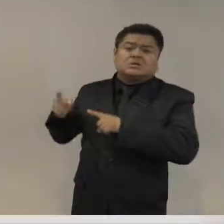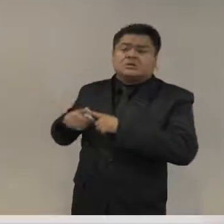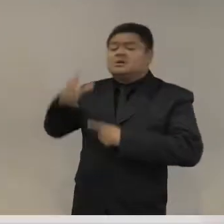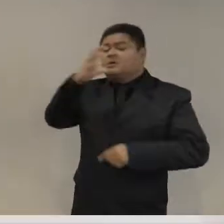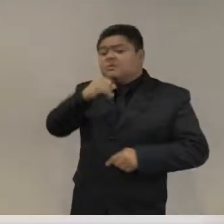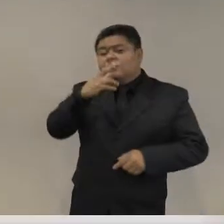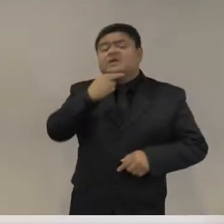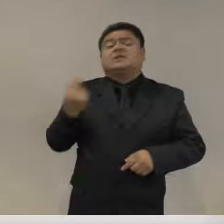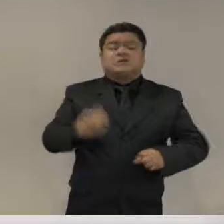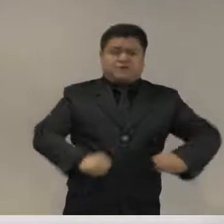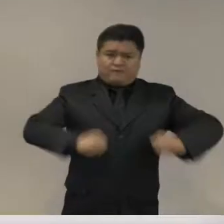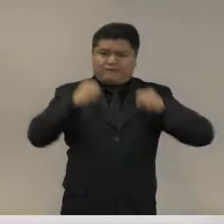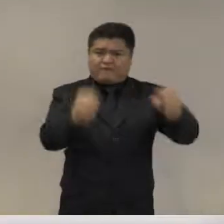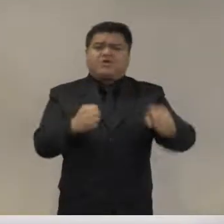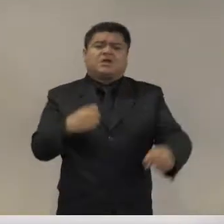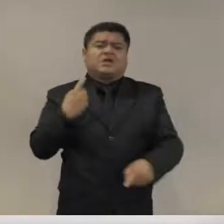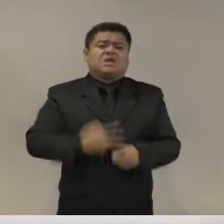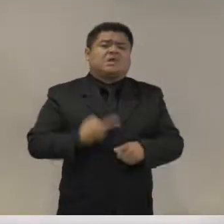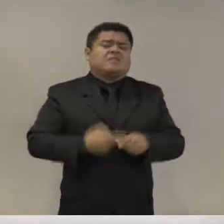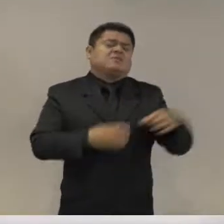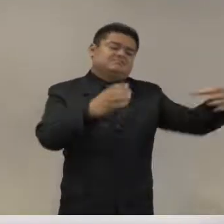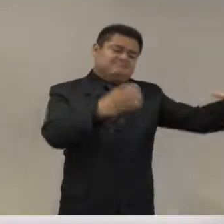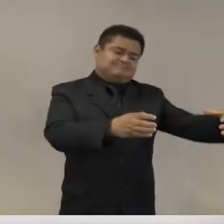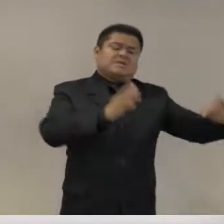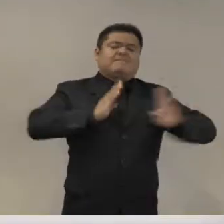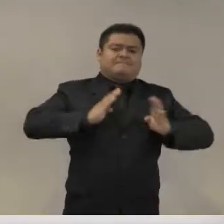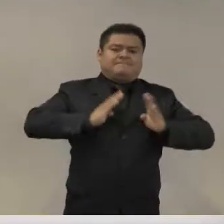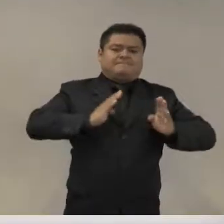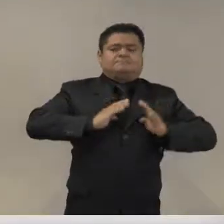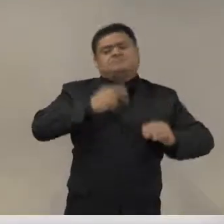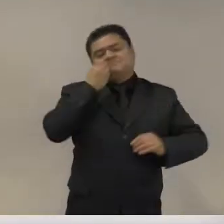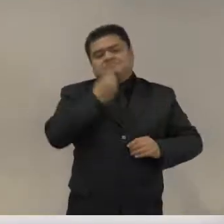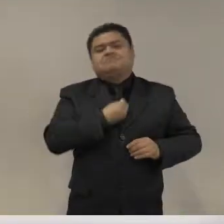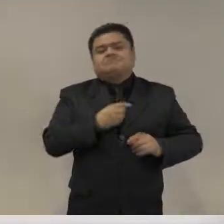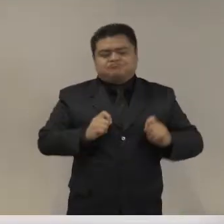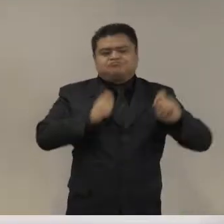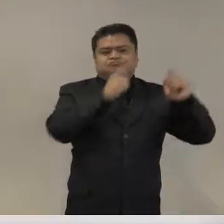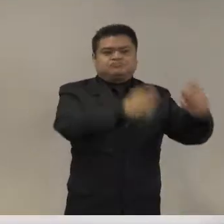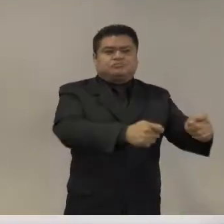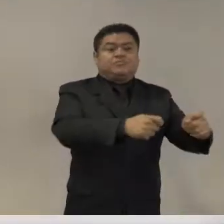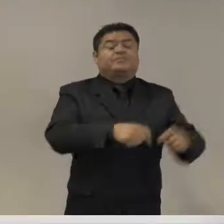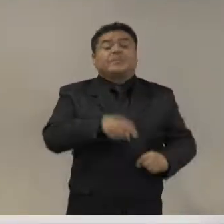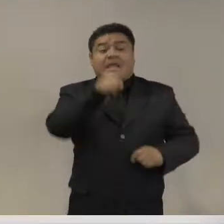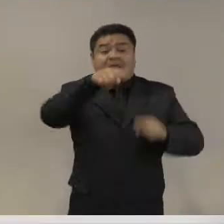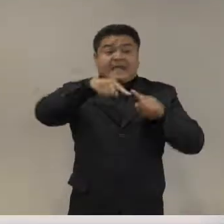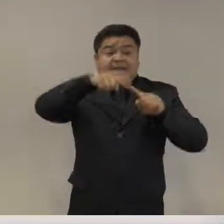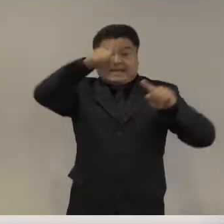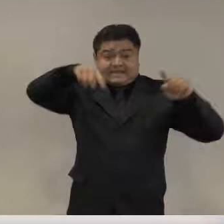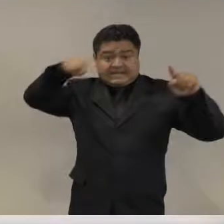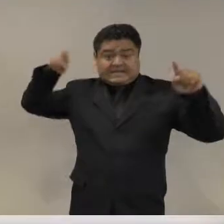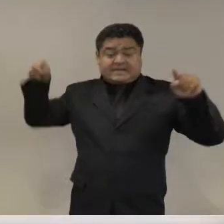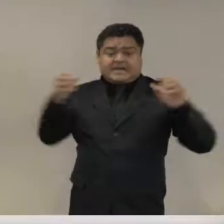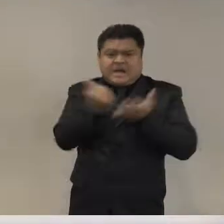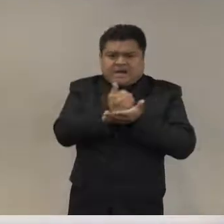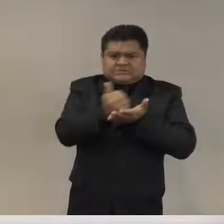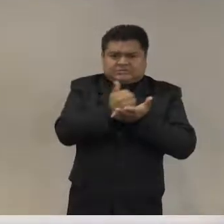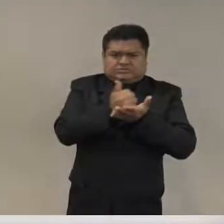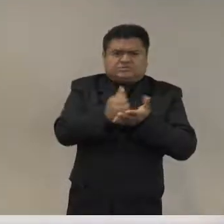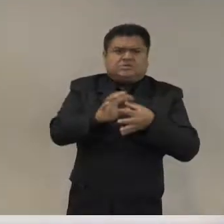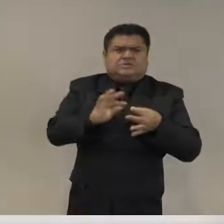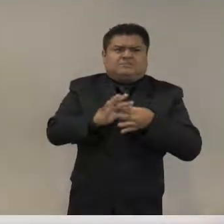dura, eso lleva a esto. ¿Qué muestra este gráfico? El azul es la confianza de los respondientes en las Fuerzas Armadas.